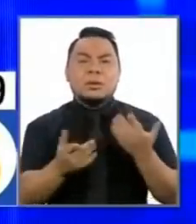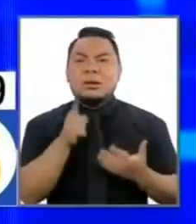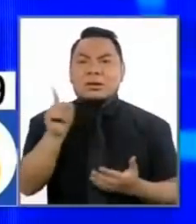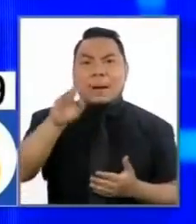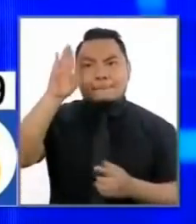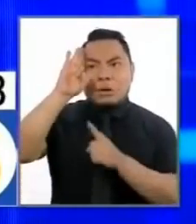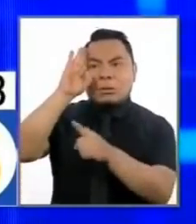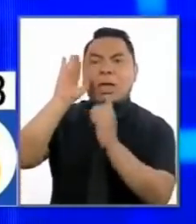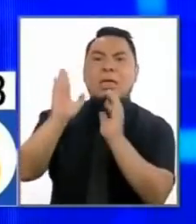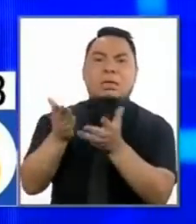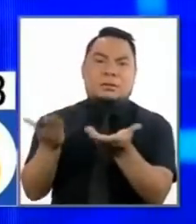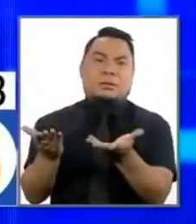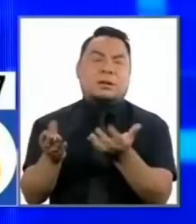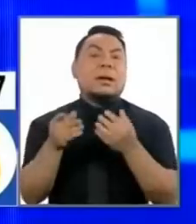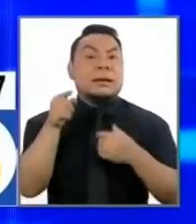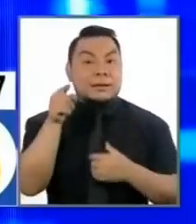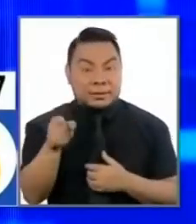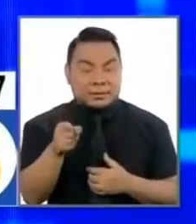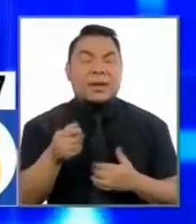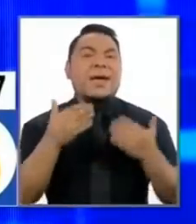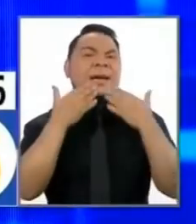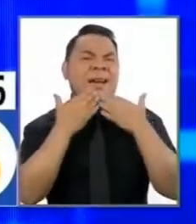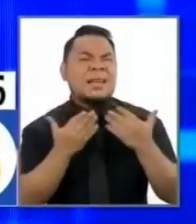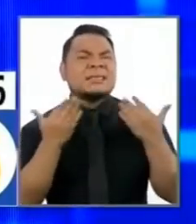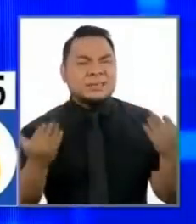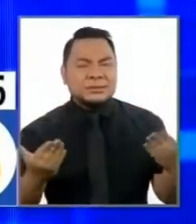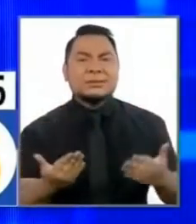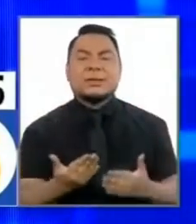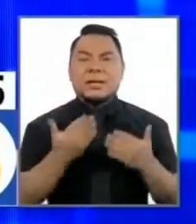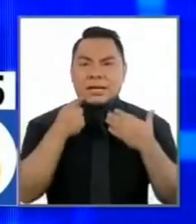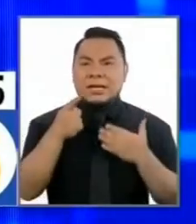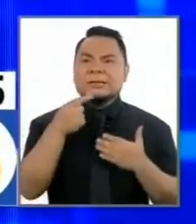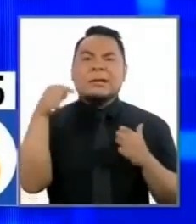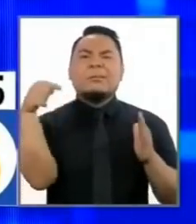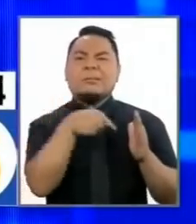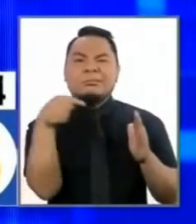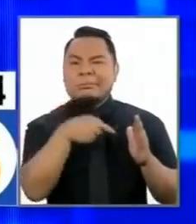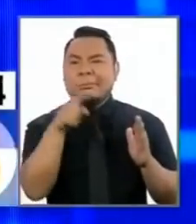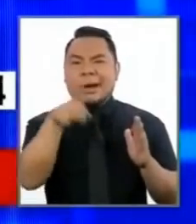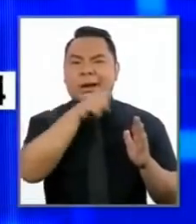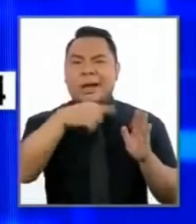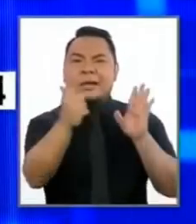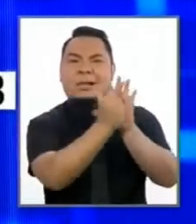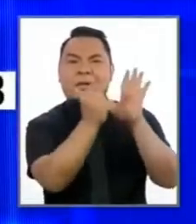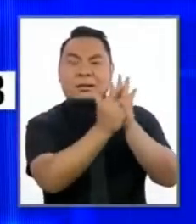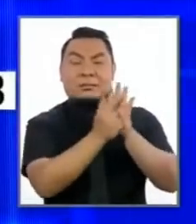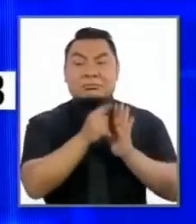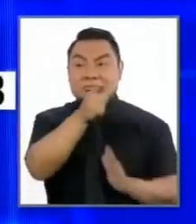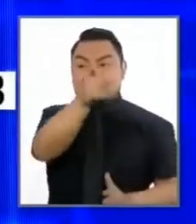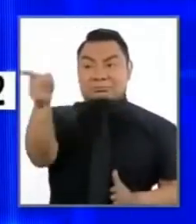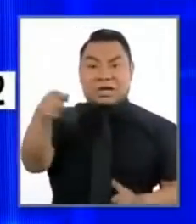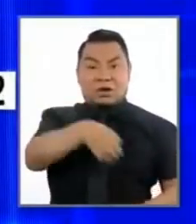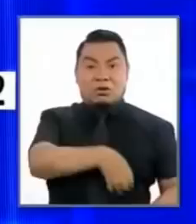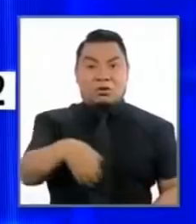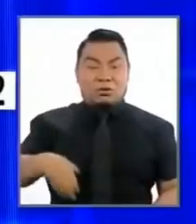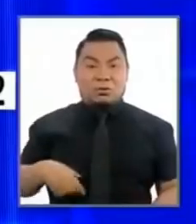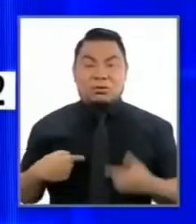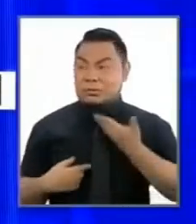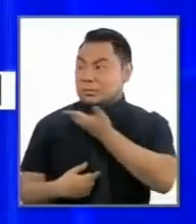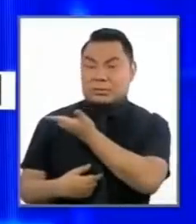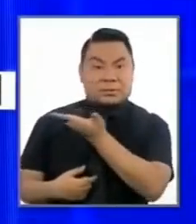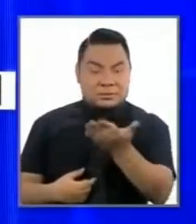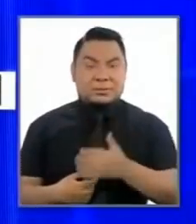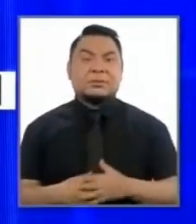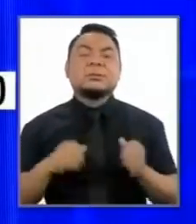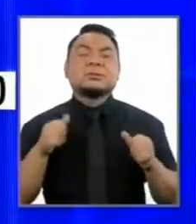los tienen desamparados. Justamente gracias a las leyes que los señores congresistas, que acá tengo